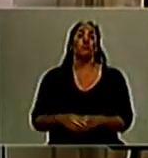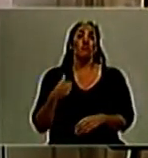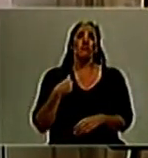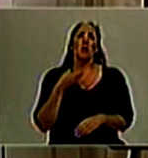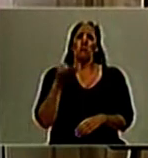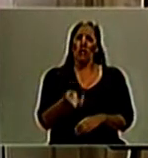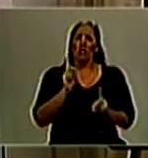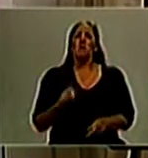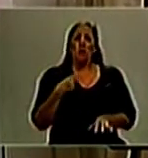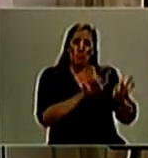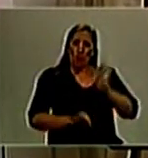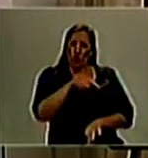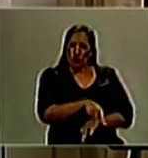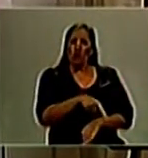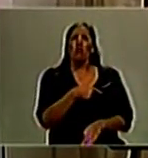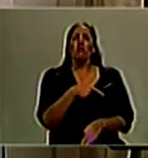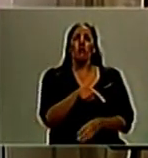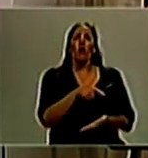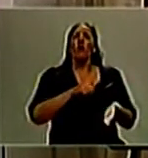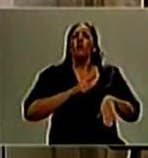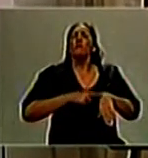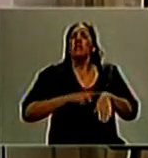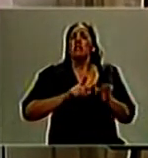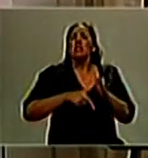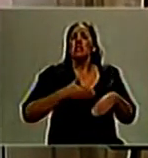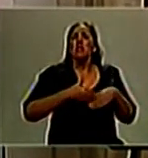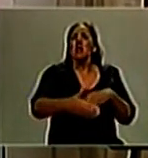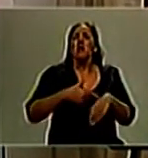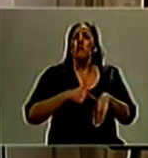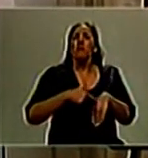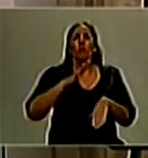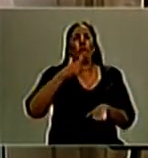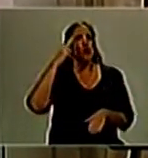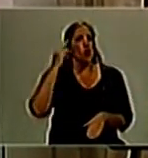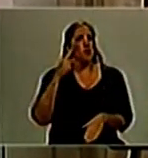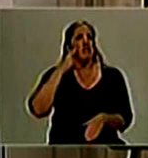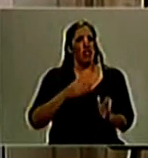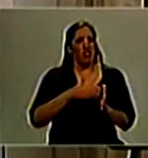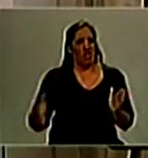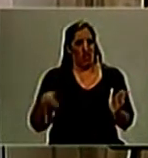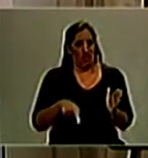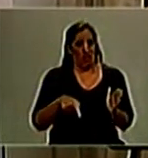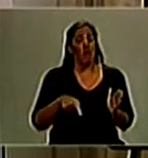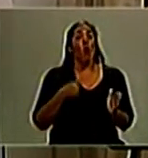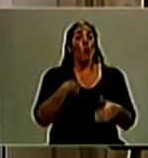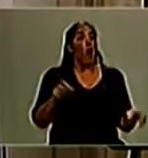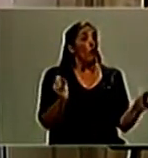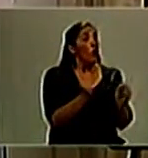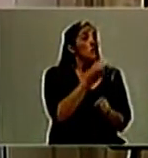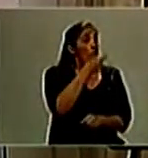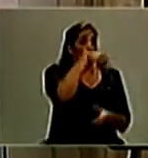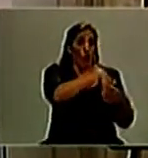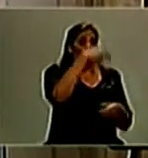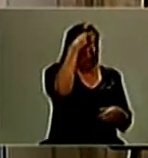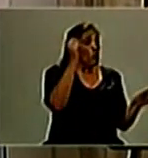establezca un plazo no prorrogable de 90 días para entrar en vigencia.